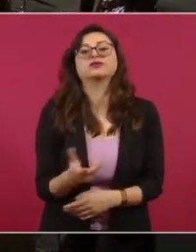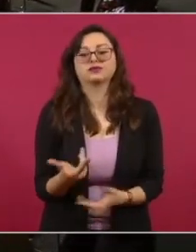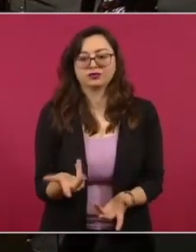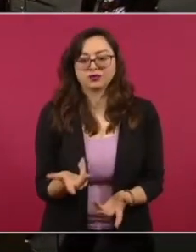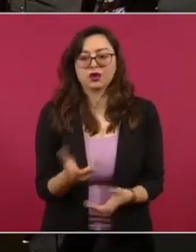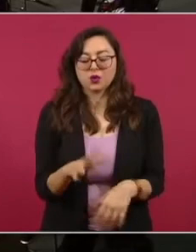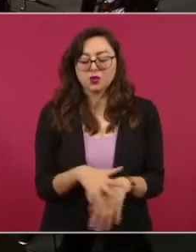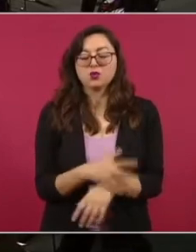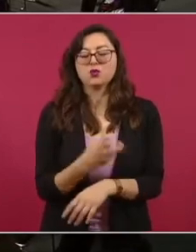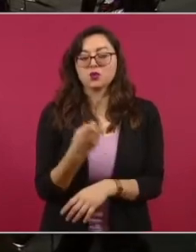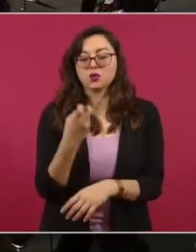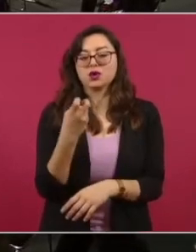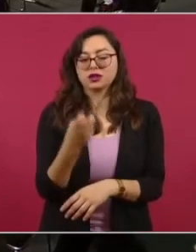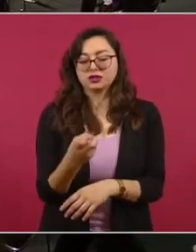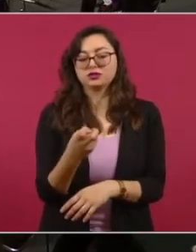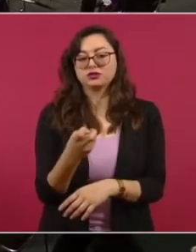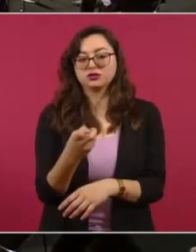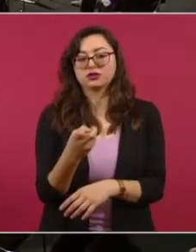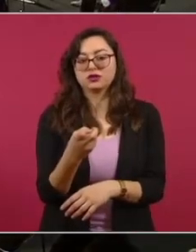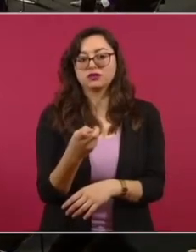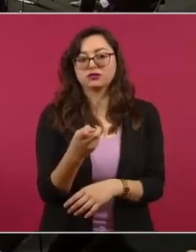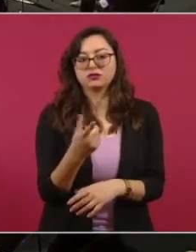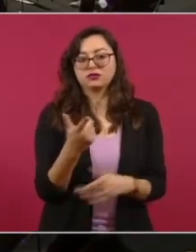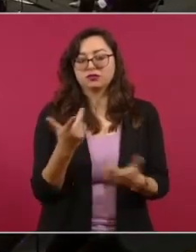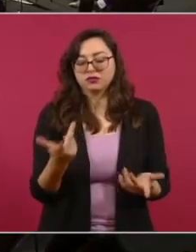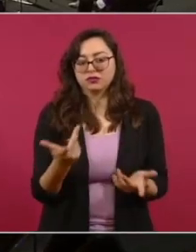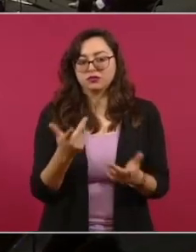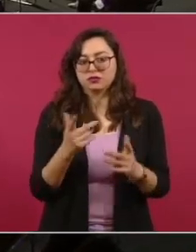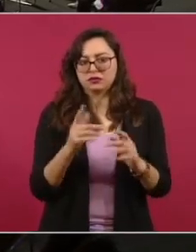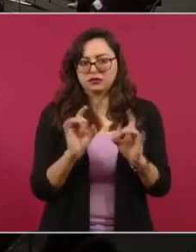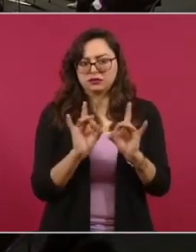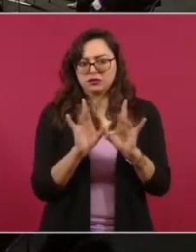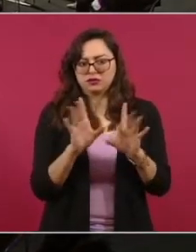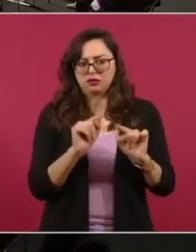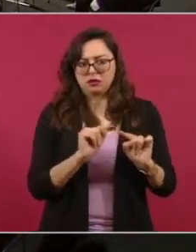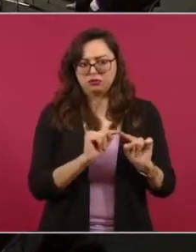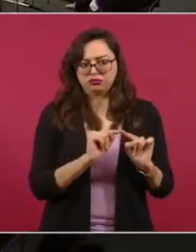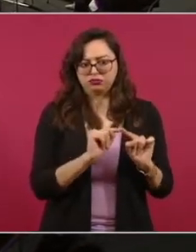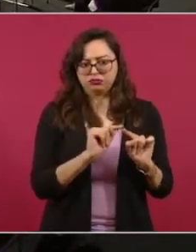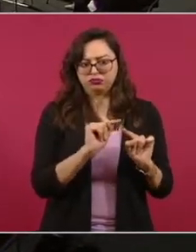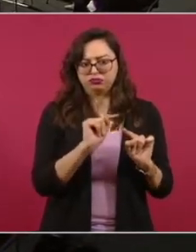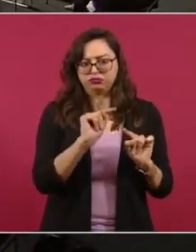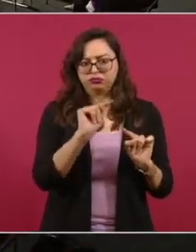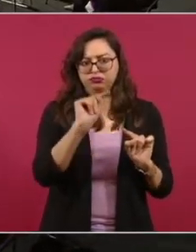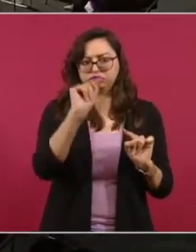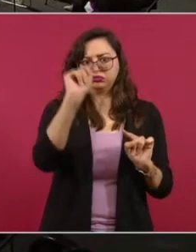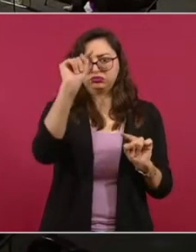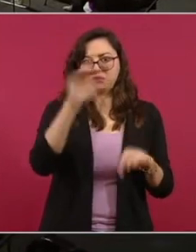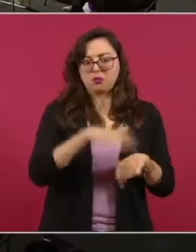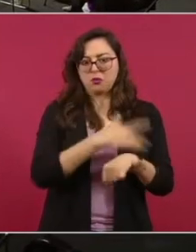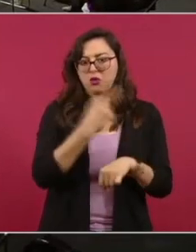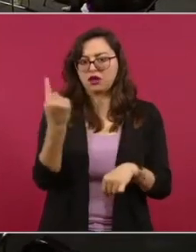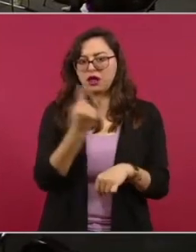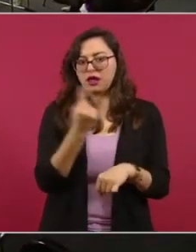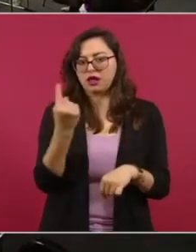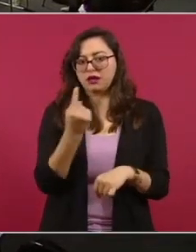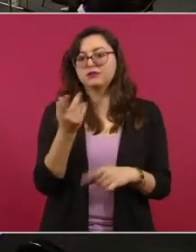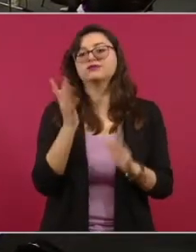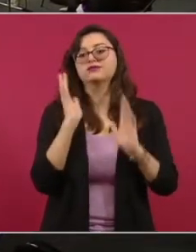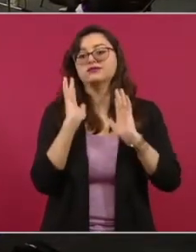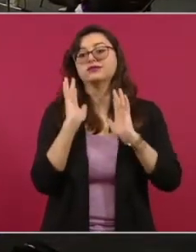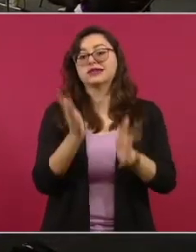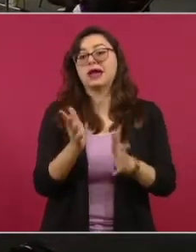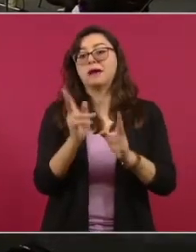los feminicidios, pues se incrementan en todos los estados. Y ahí en el 2020, 2021 se